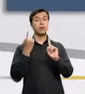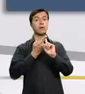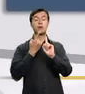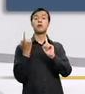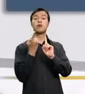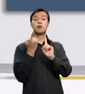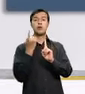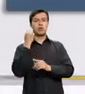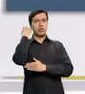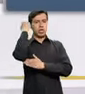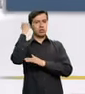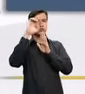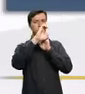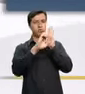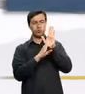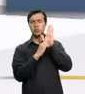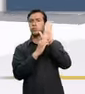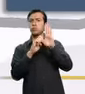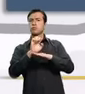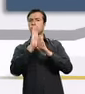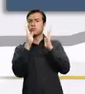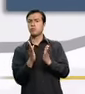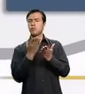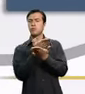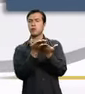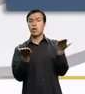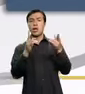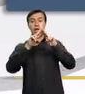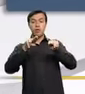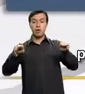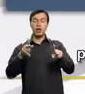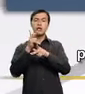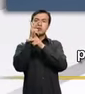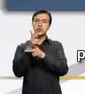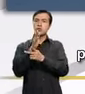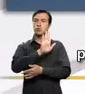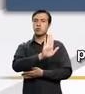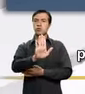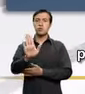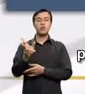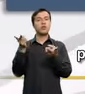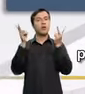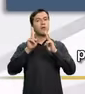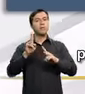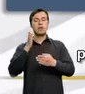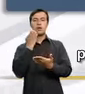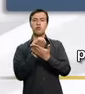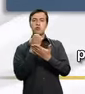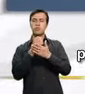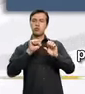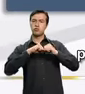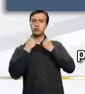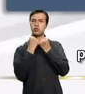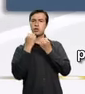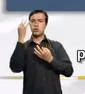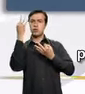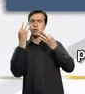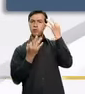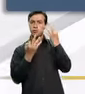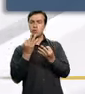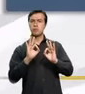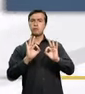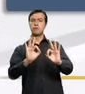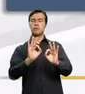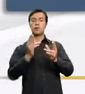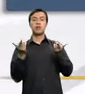desarrollo de los derechos que la Constitución otorga a los ecuatorianos y a la naturaleza. La profundización de una estructura económica y social justa.